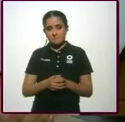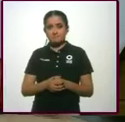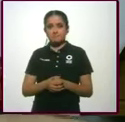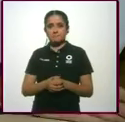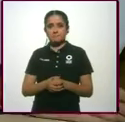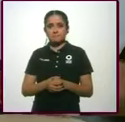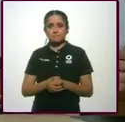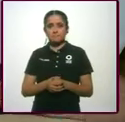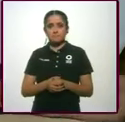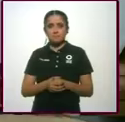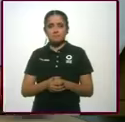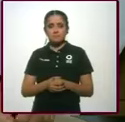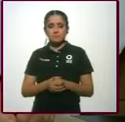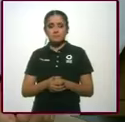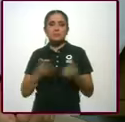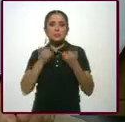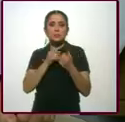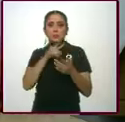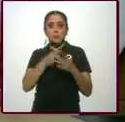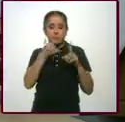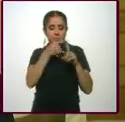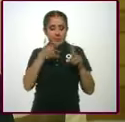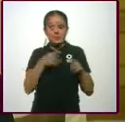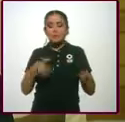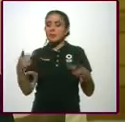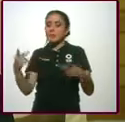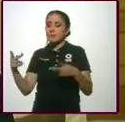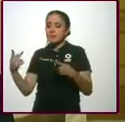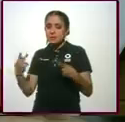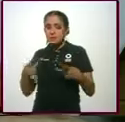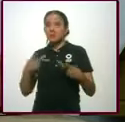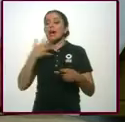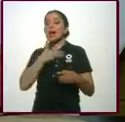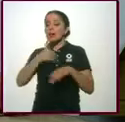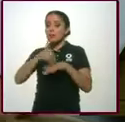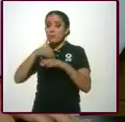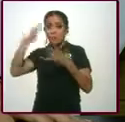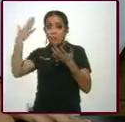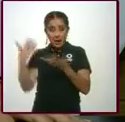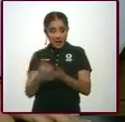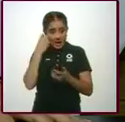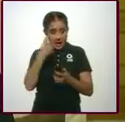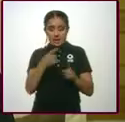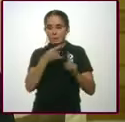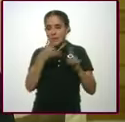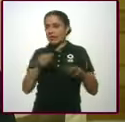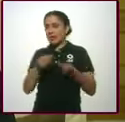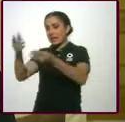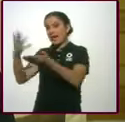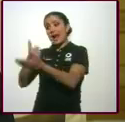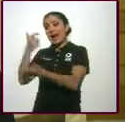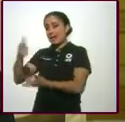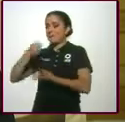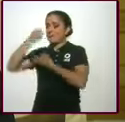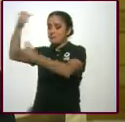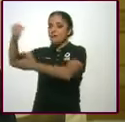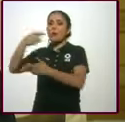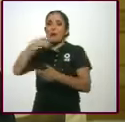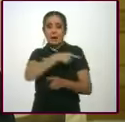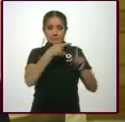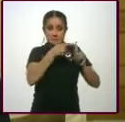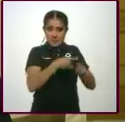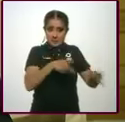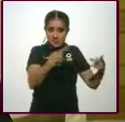Ah, mira a Y premia a los que venden este... ¿Con cuánto? Con un porcentaje. Sí, pero de cualquier manera, Sí, sí, pero es bueno.